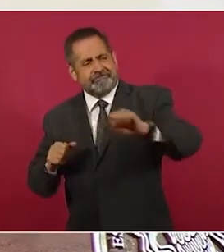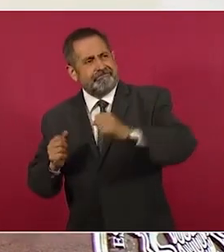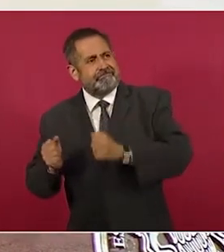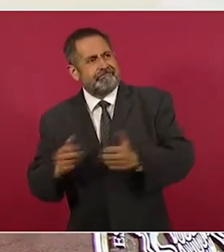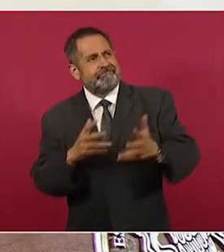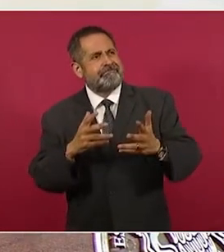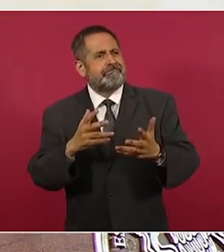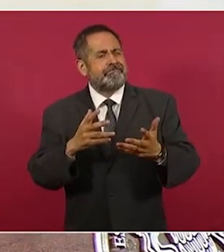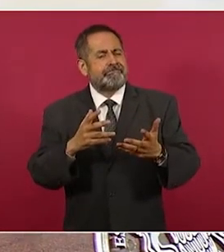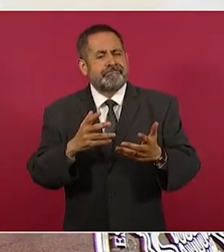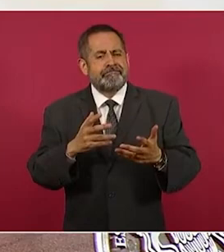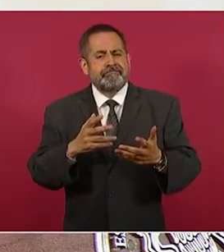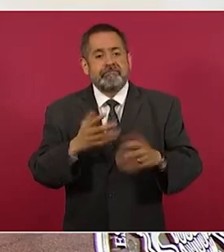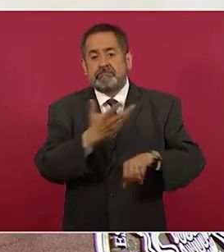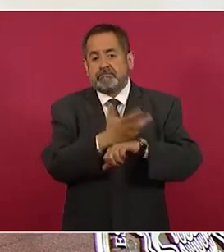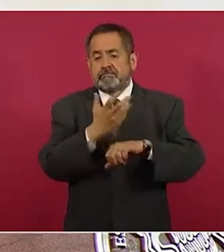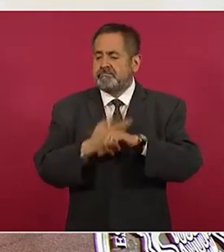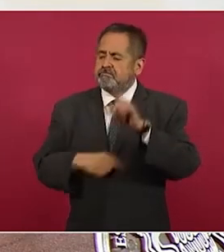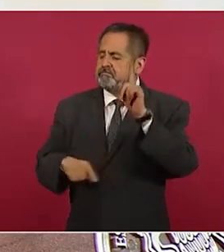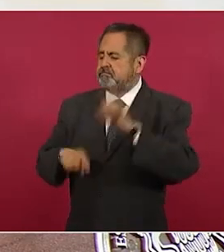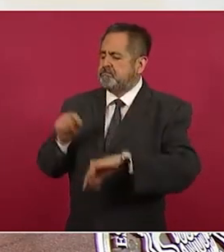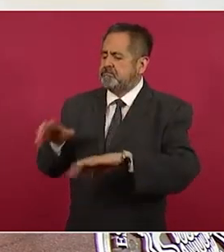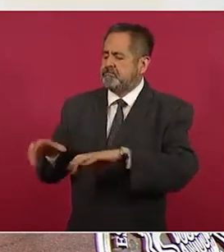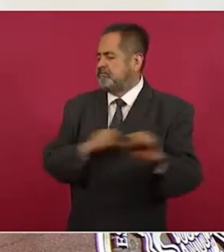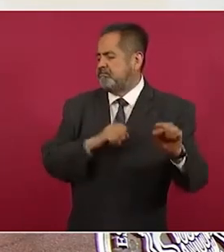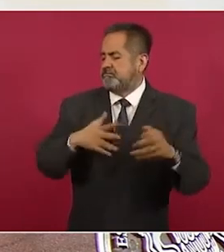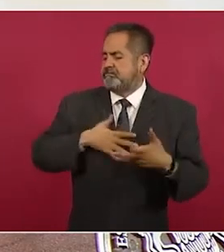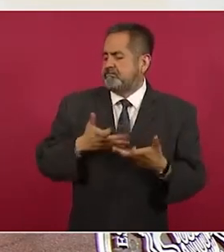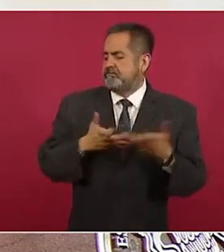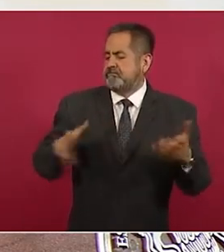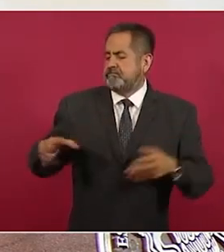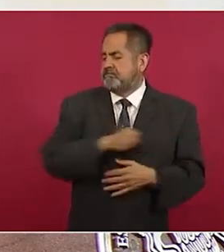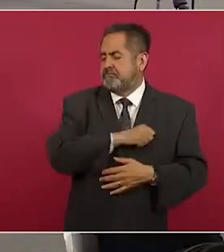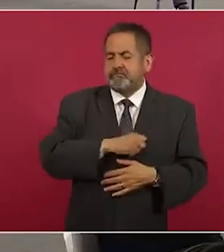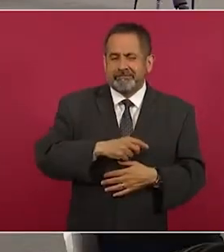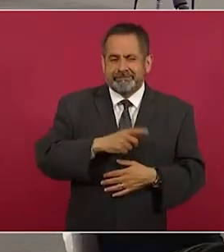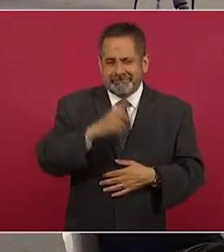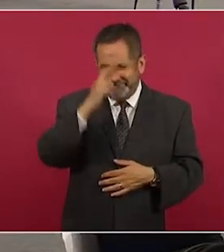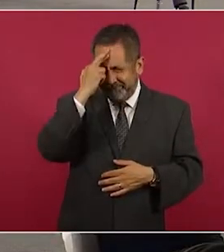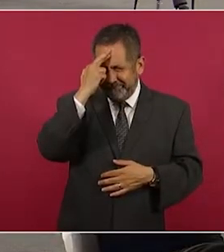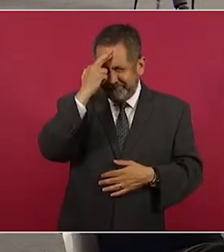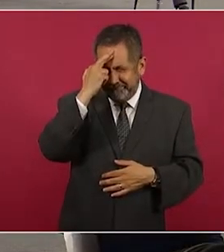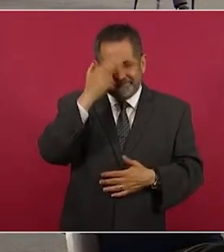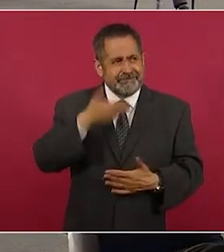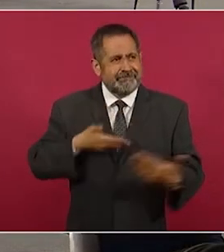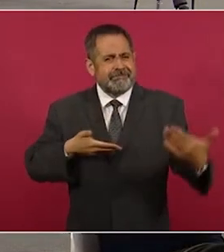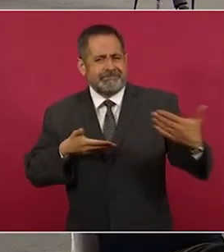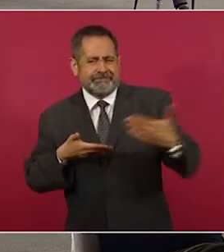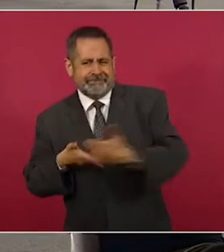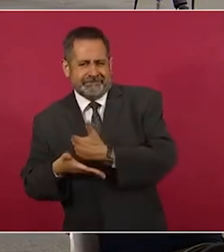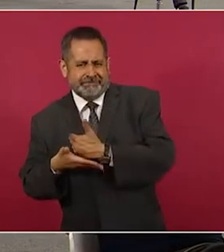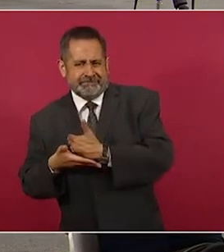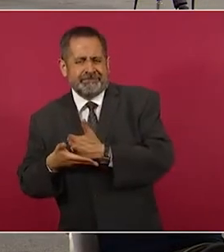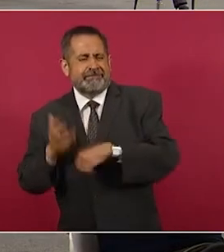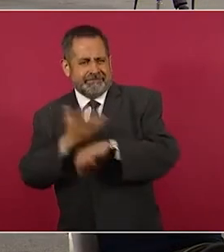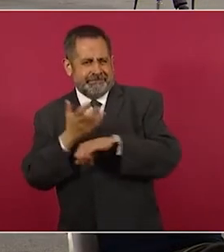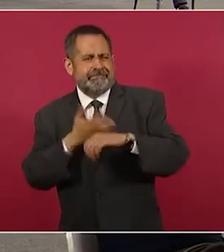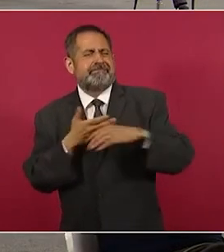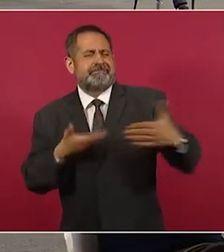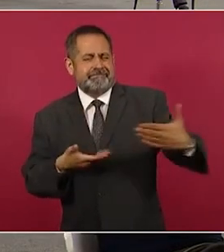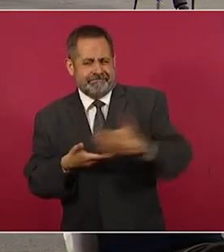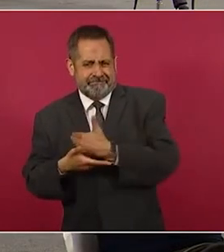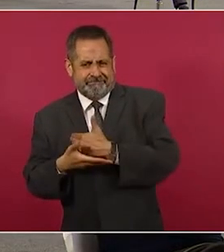cuando nos invade. Los estadounidenses,